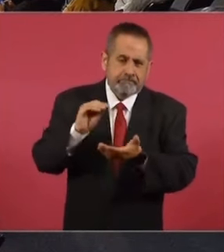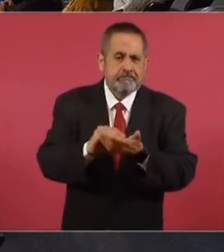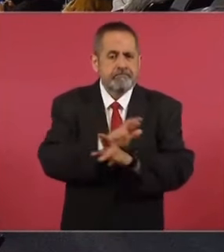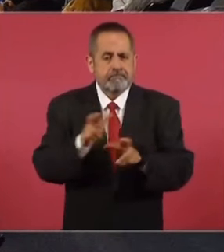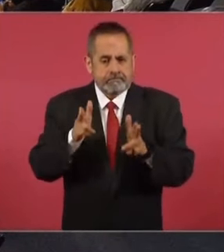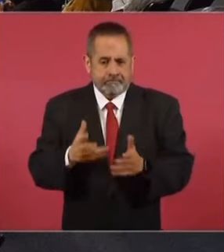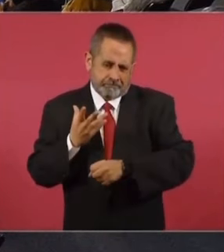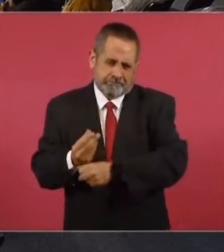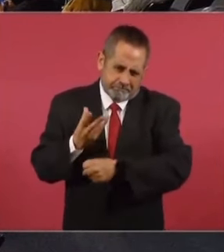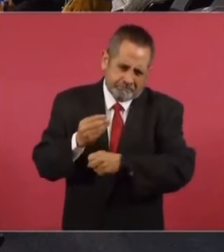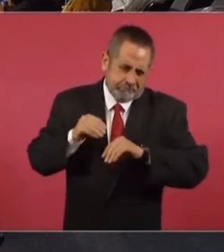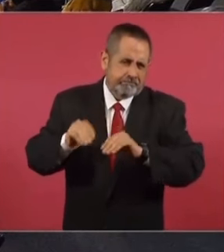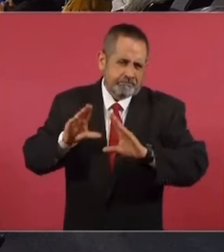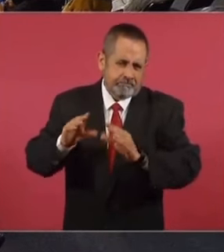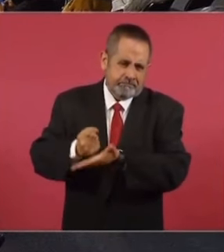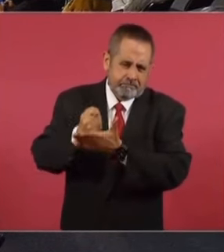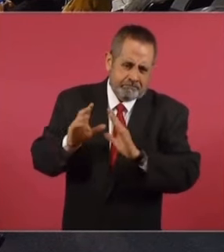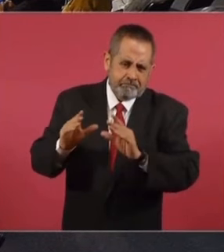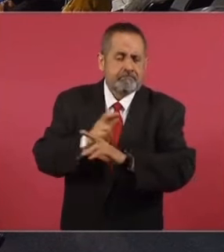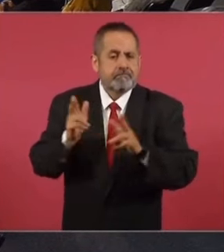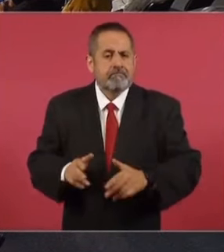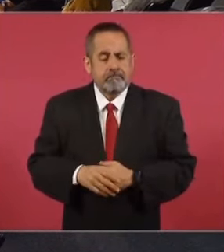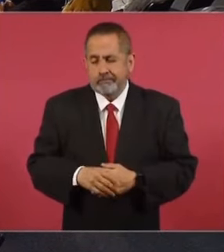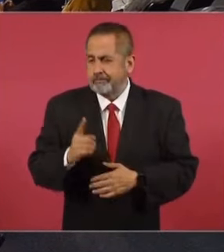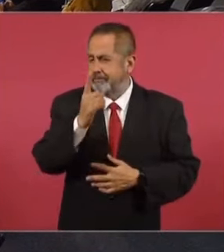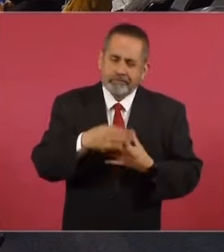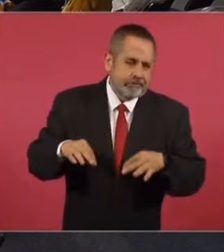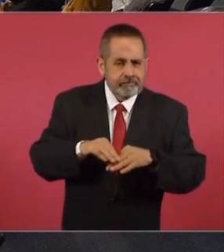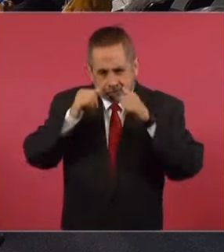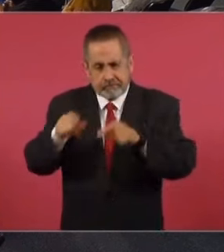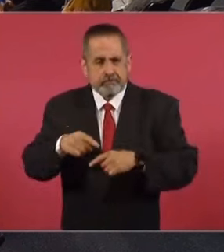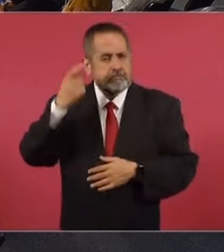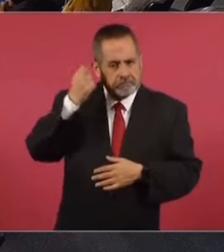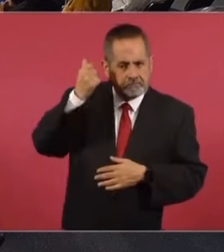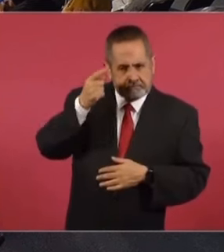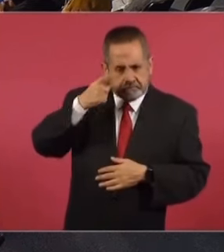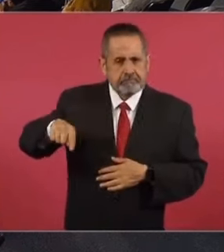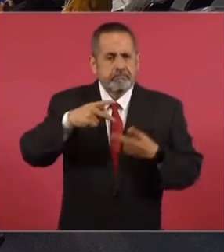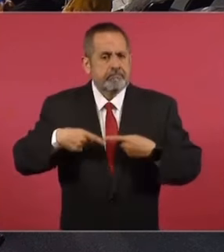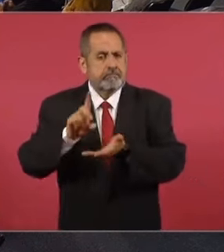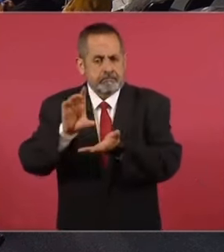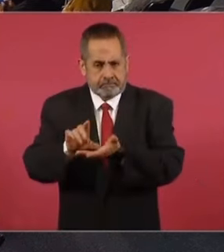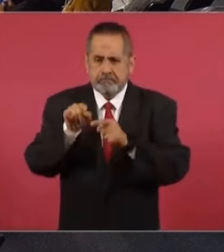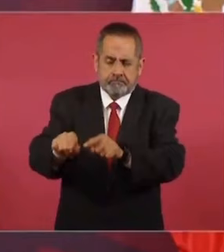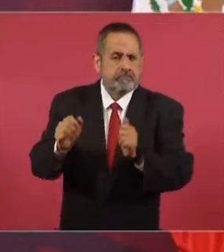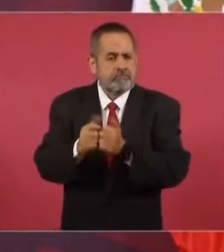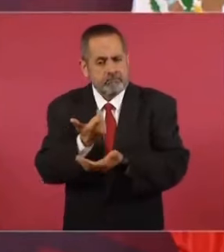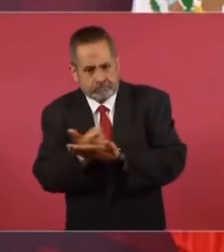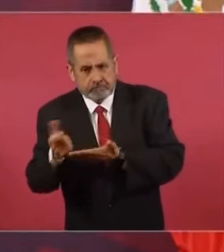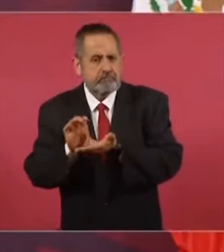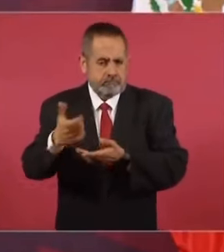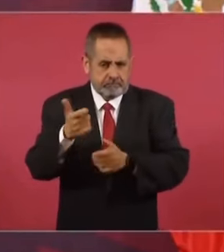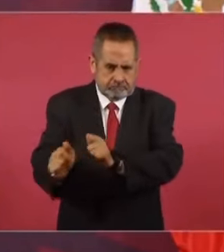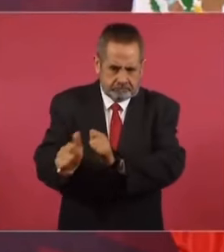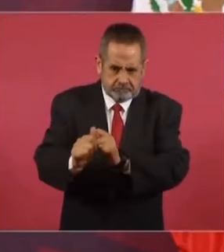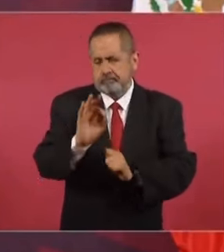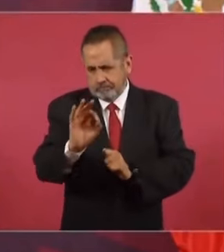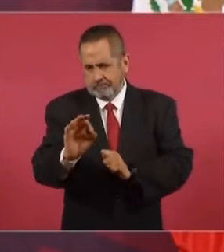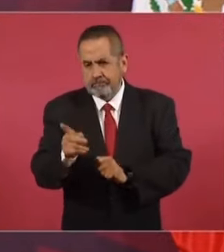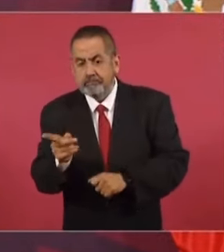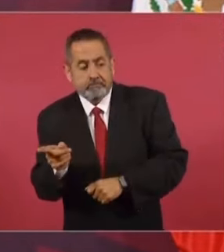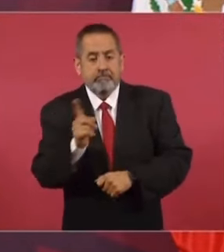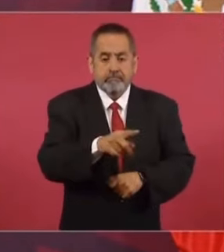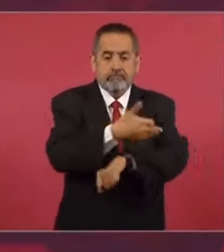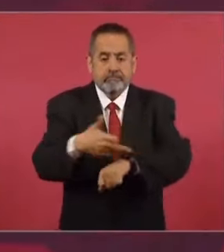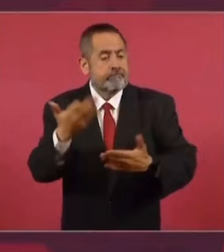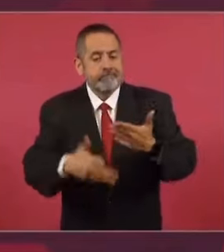porque lo hemos dicho en otras ocasiones, es importante la pensión para discapacitados en recursos, en dinero, pero hace